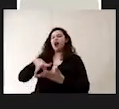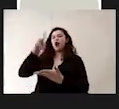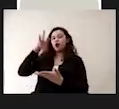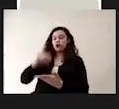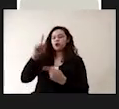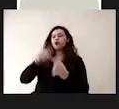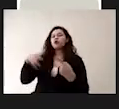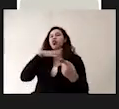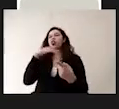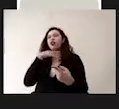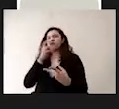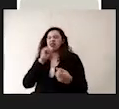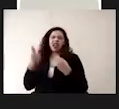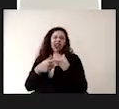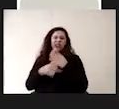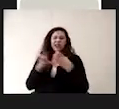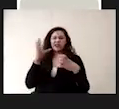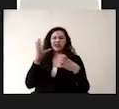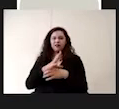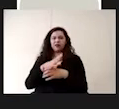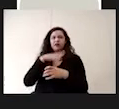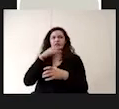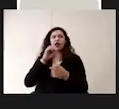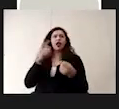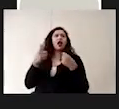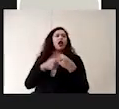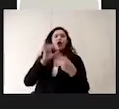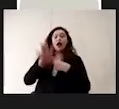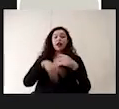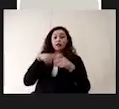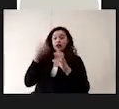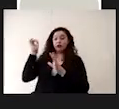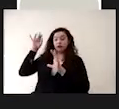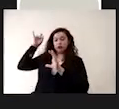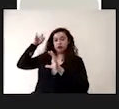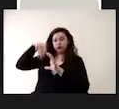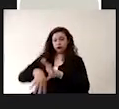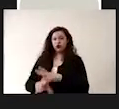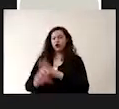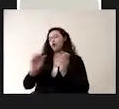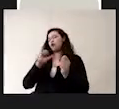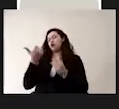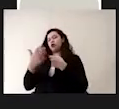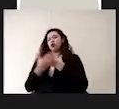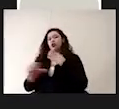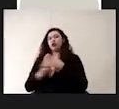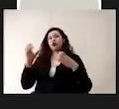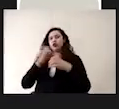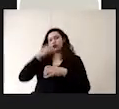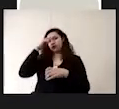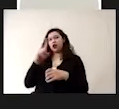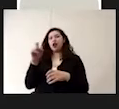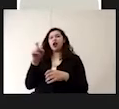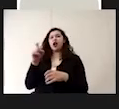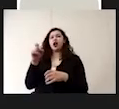basura, suciedad, algún tipo de fauna nociva, entre otros elementos que pudieran llegar a contaminar el agua.